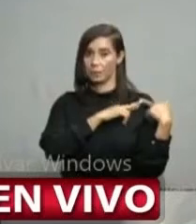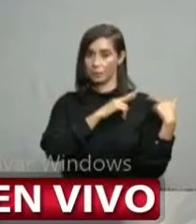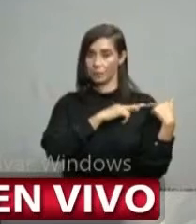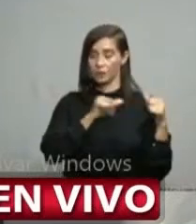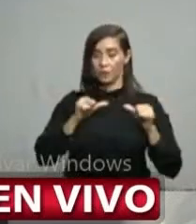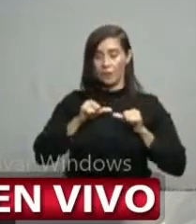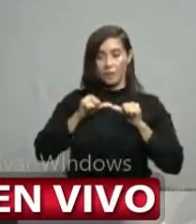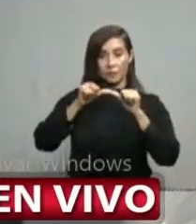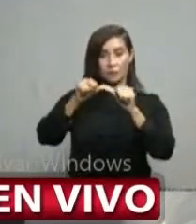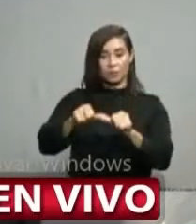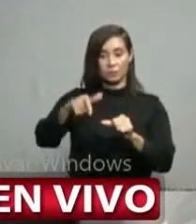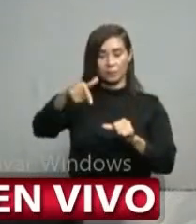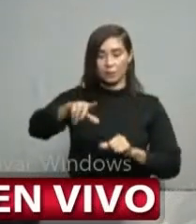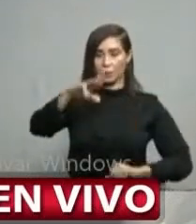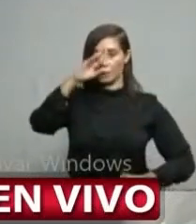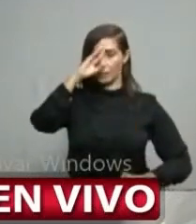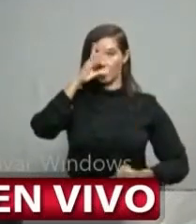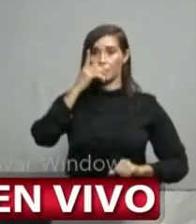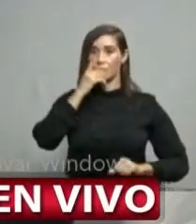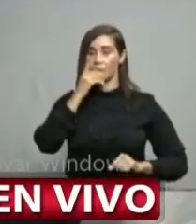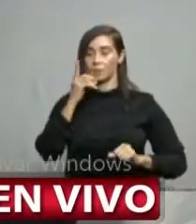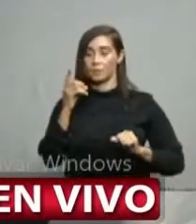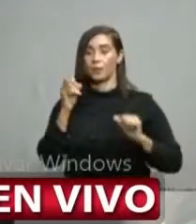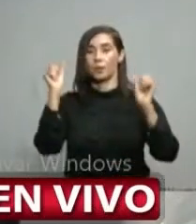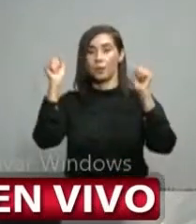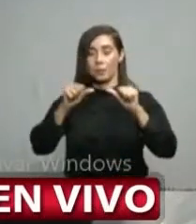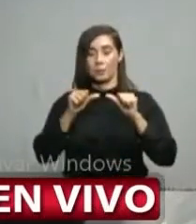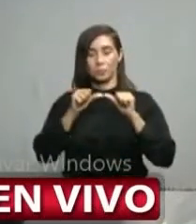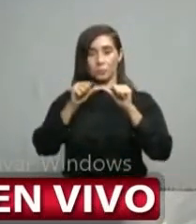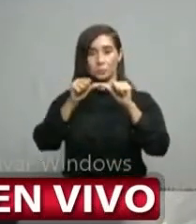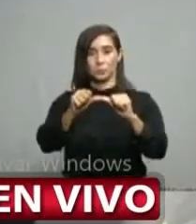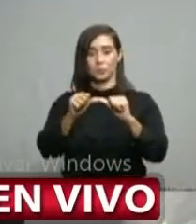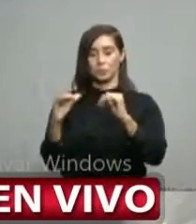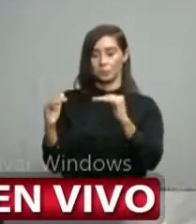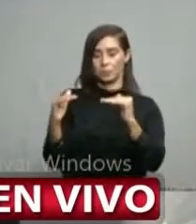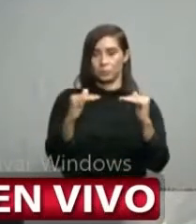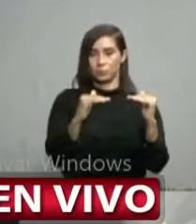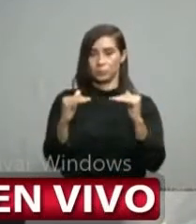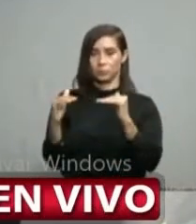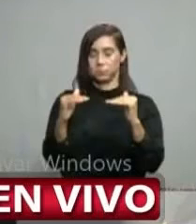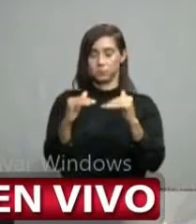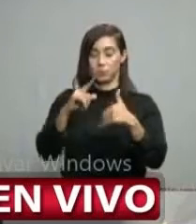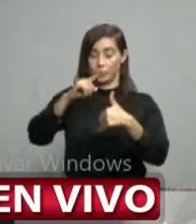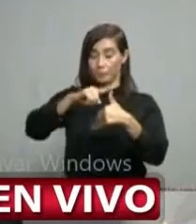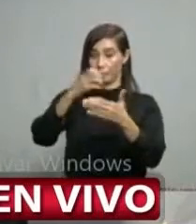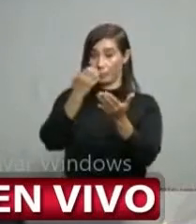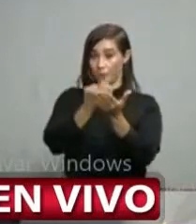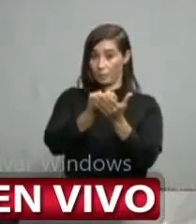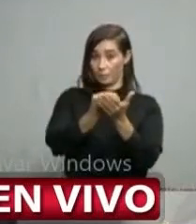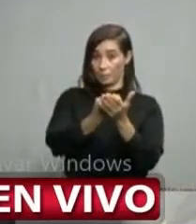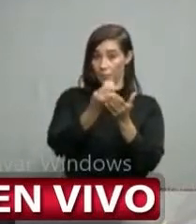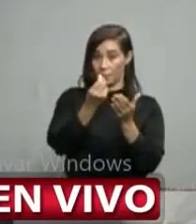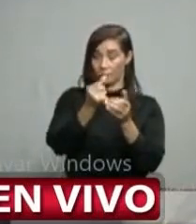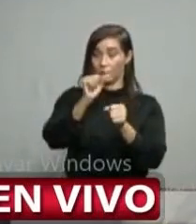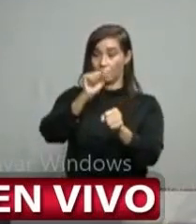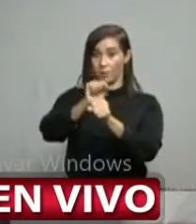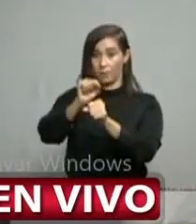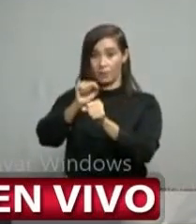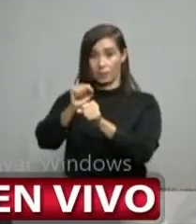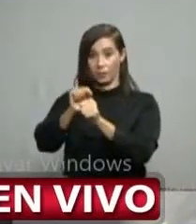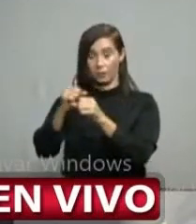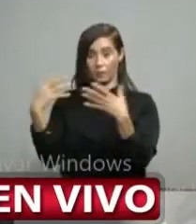manteniendo en el país para equilibrar estos tres componentes fundamentales que